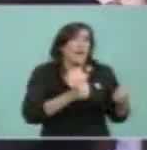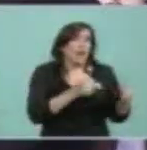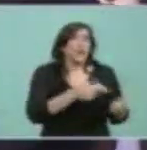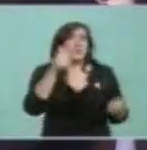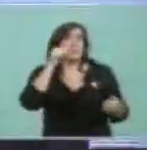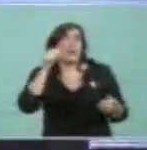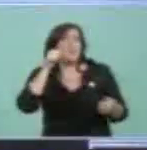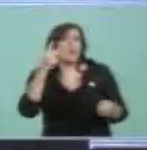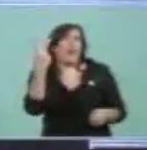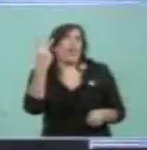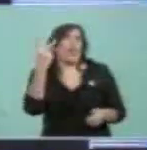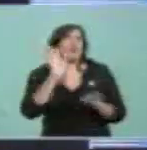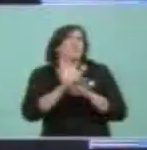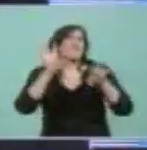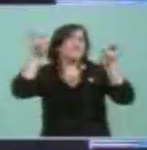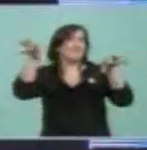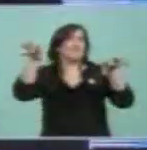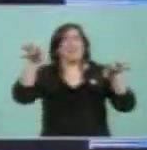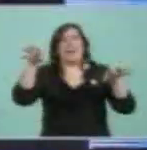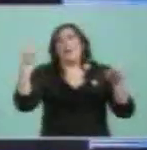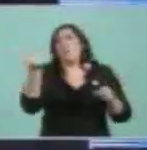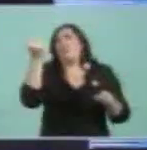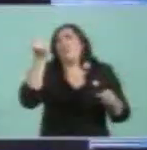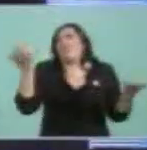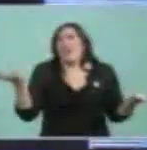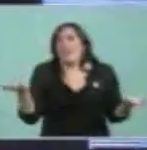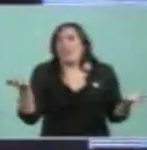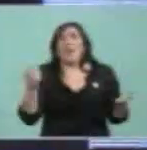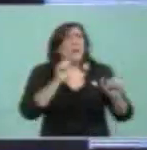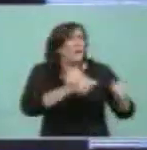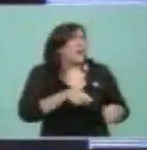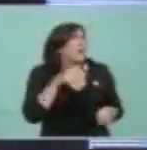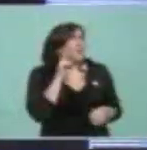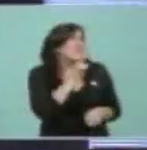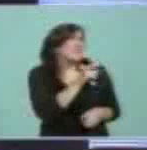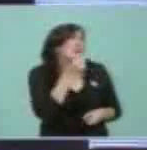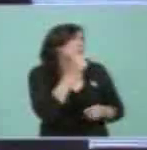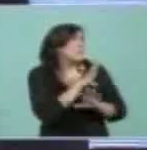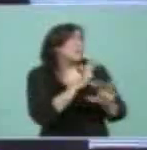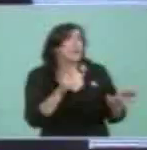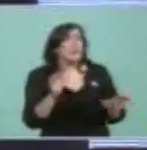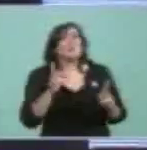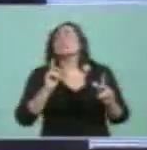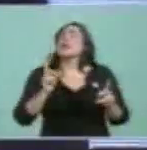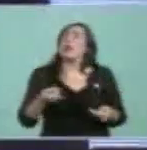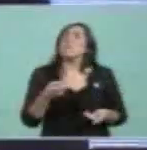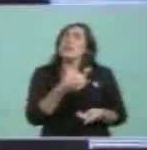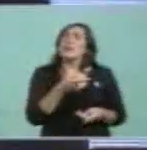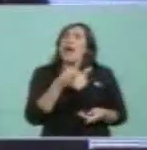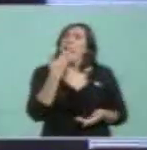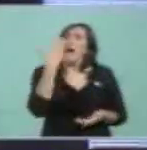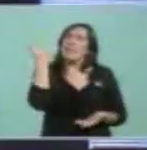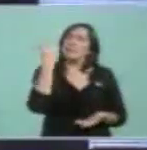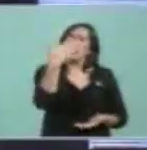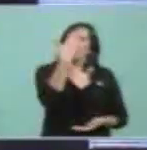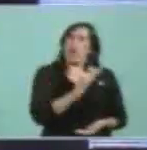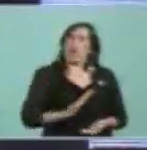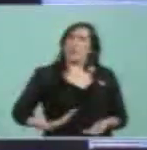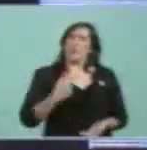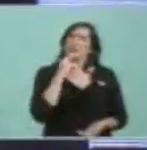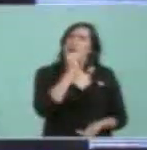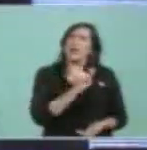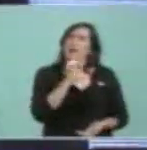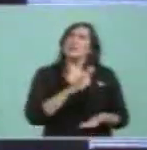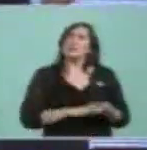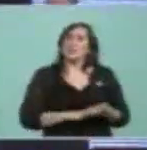y Mar del Plata, digamos, y está hermosísima Bariloche, pero hablaba de los desencuentros. Y yo digo